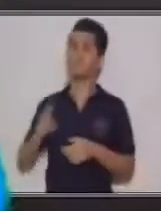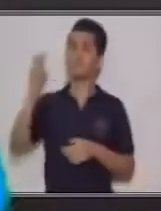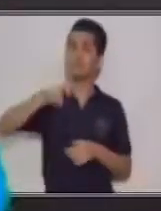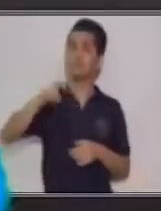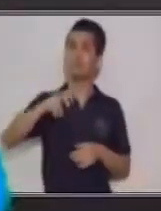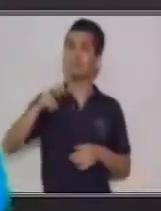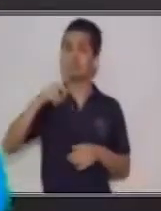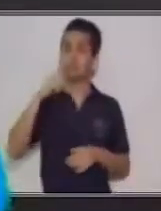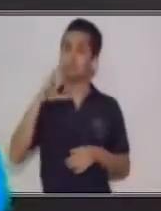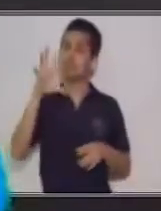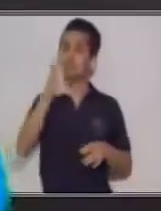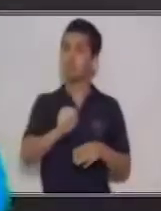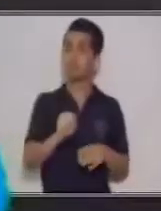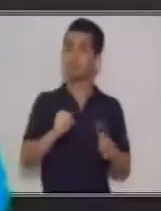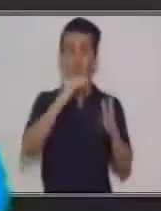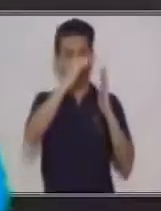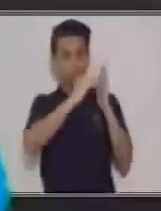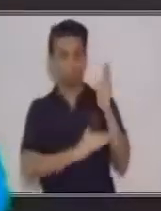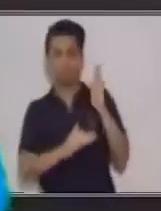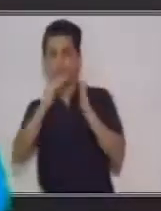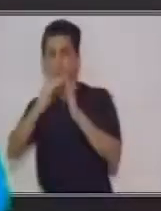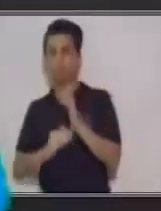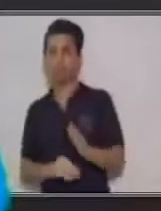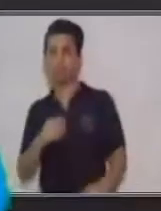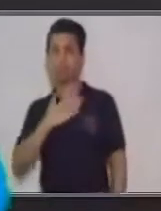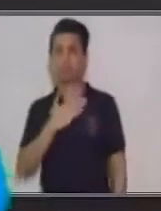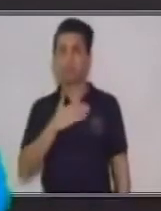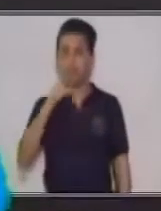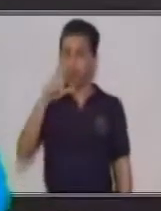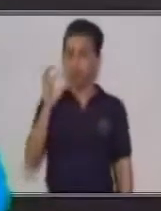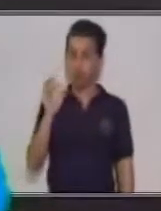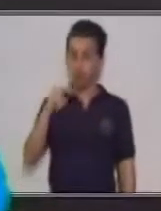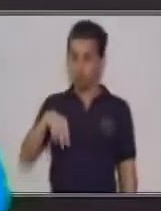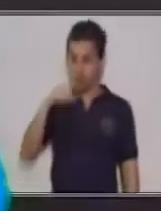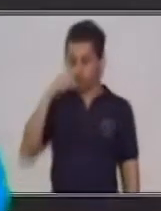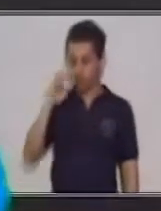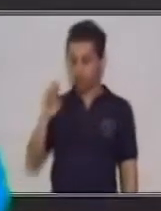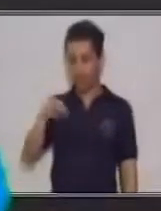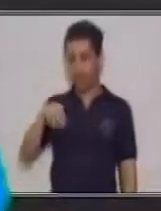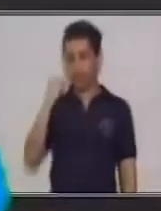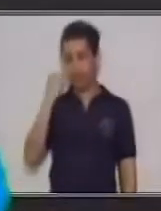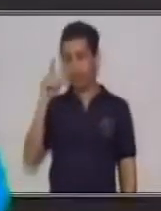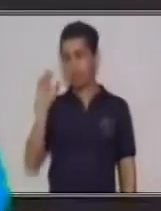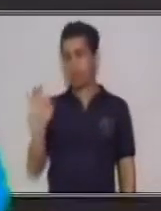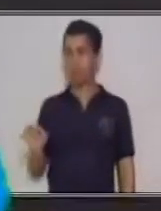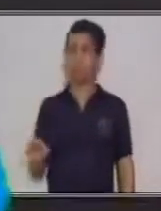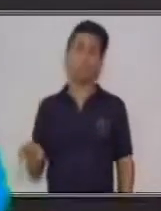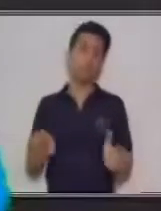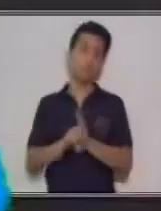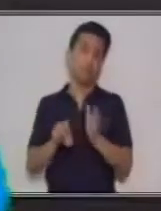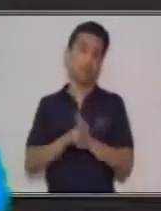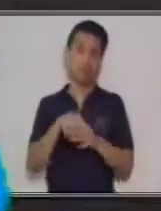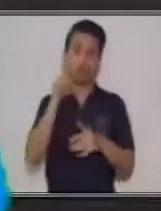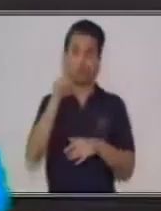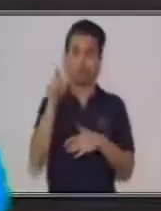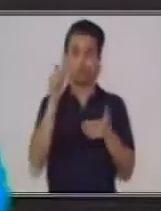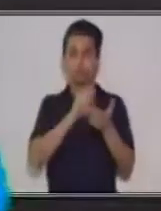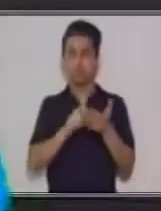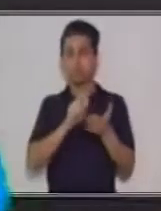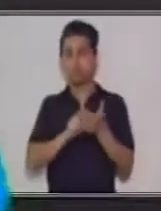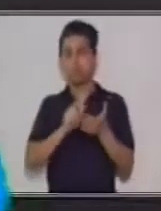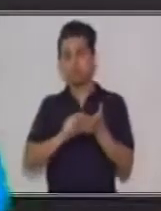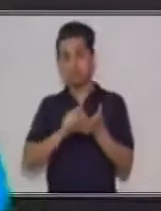tomar en cuenta el contenido. A ver, yo les voy a ejemplificar lo siguiente. Cuando usted está elaborando un